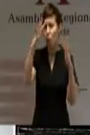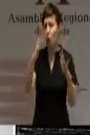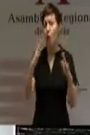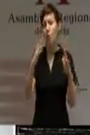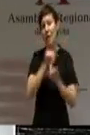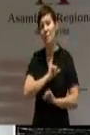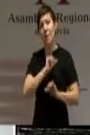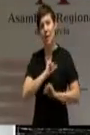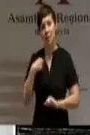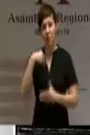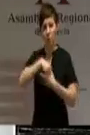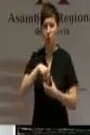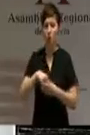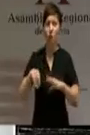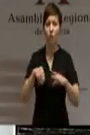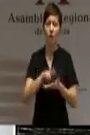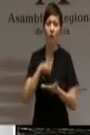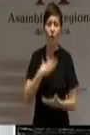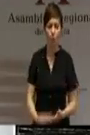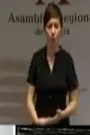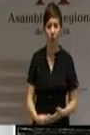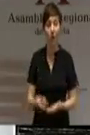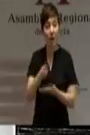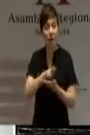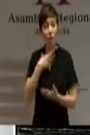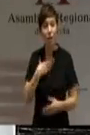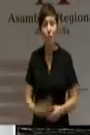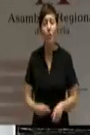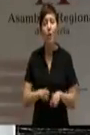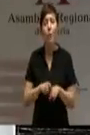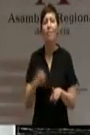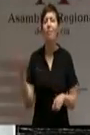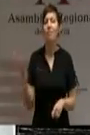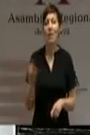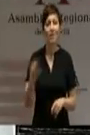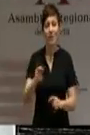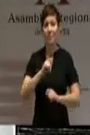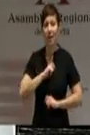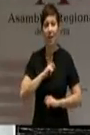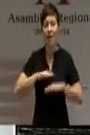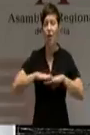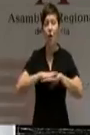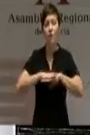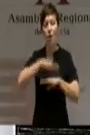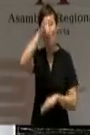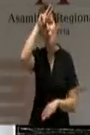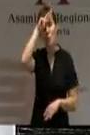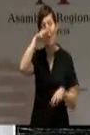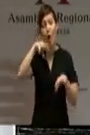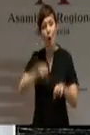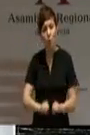que nuestra tierra necesita. Una región que merece un Gobierno preocupado y ocupado en sus problemas.